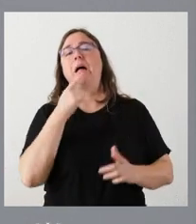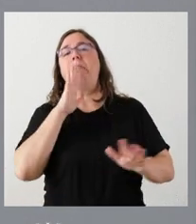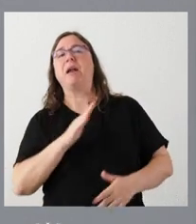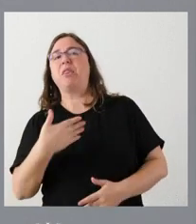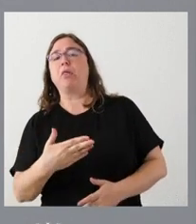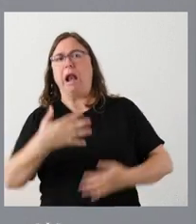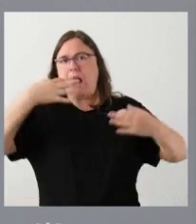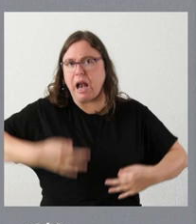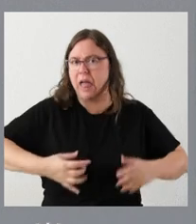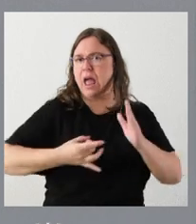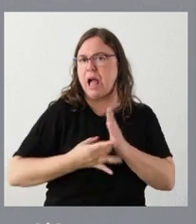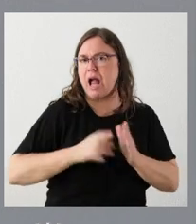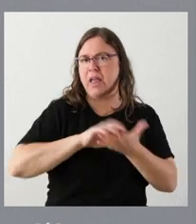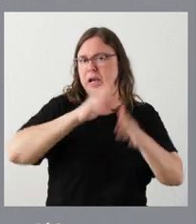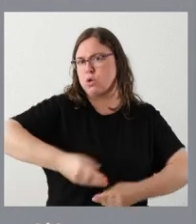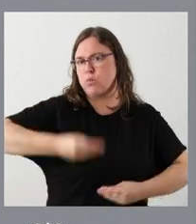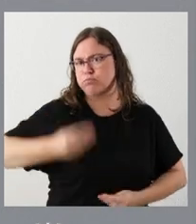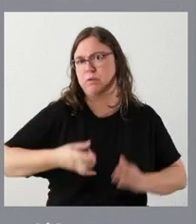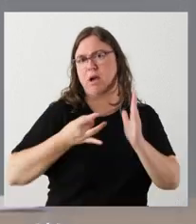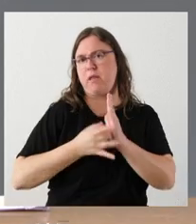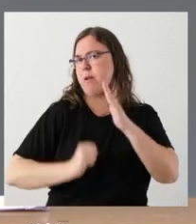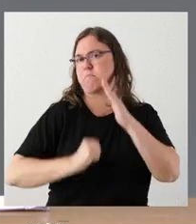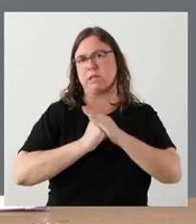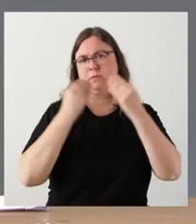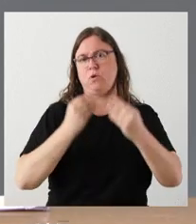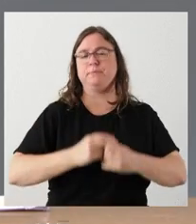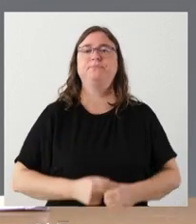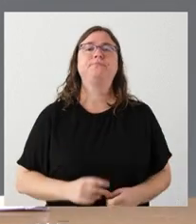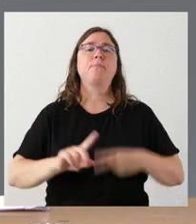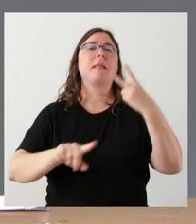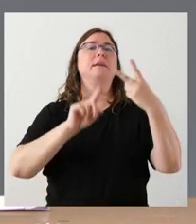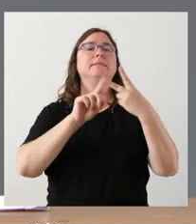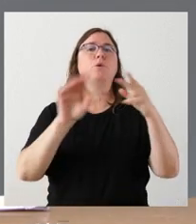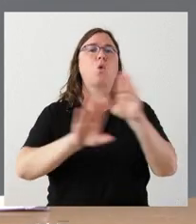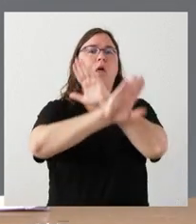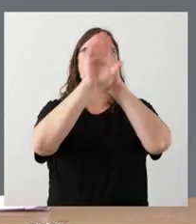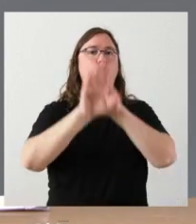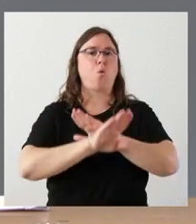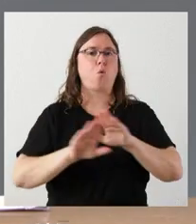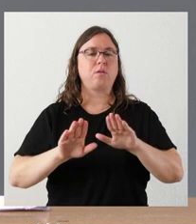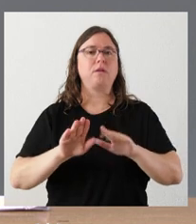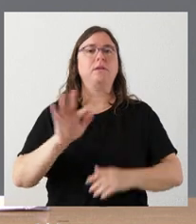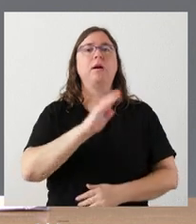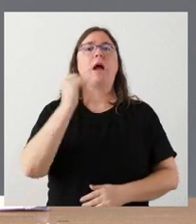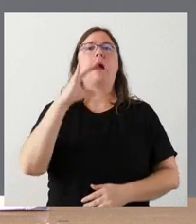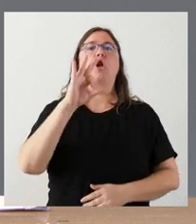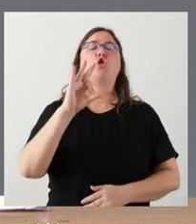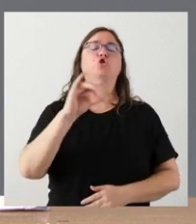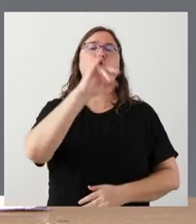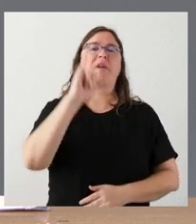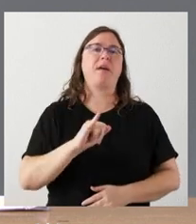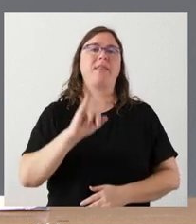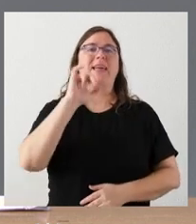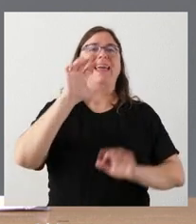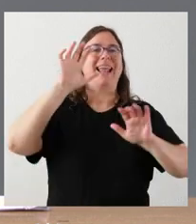los producidos por la ganadería de Castilla y León. Y la segunda y última intervención en este turno es la de Carlos Domínguez, de ILEON.